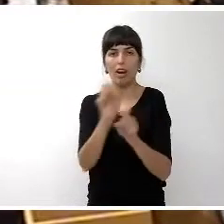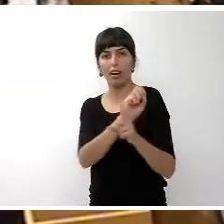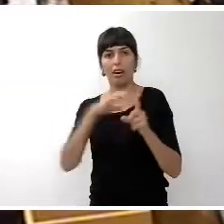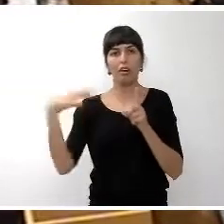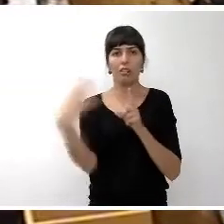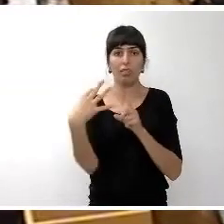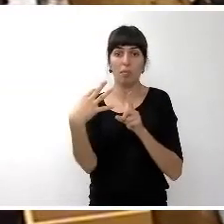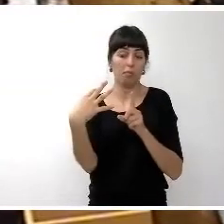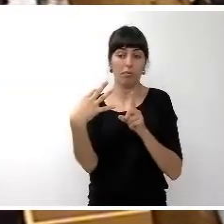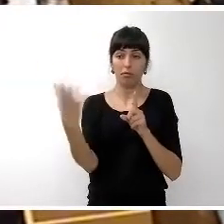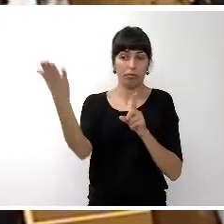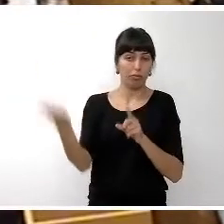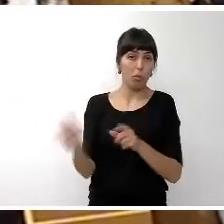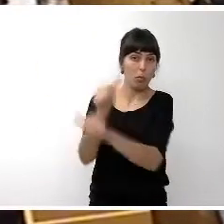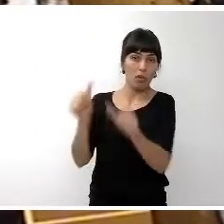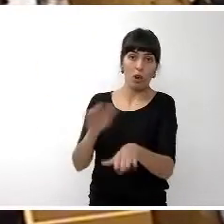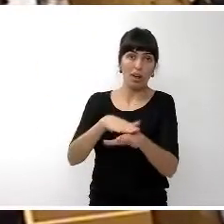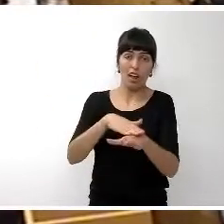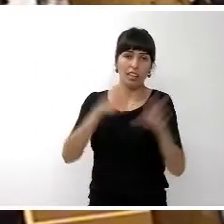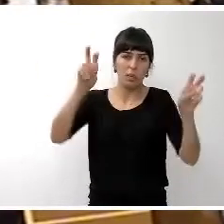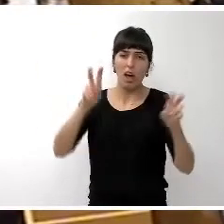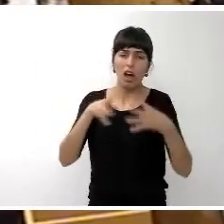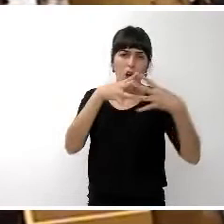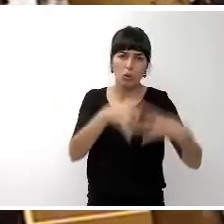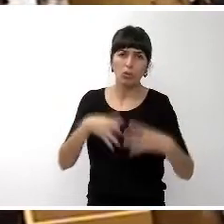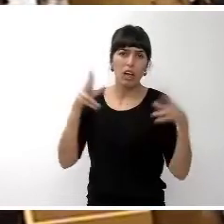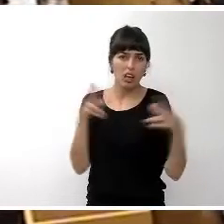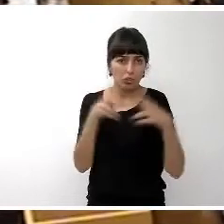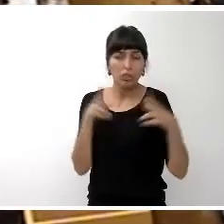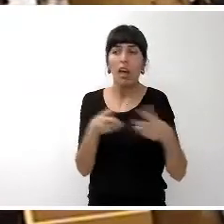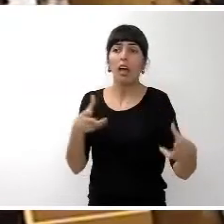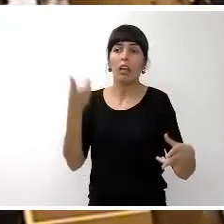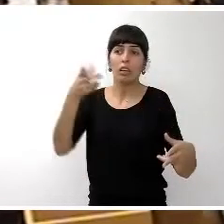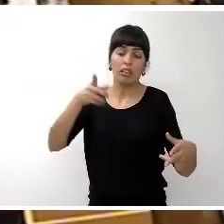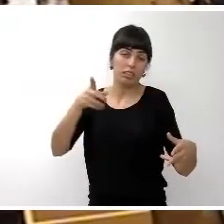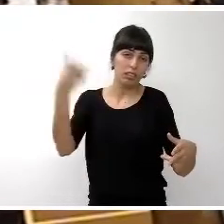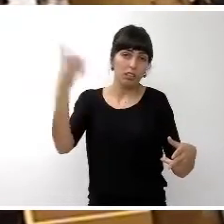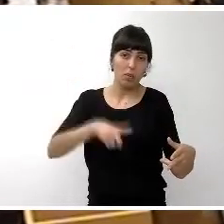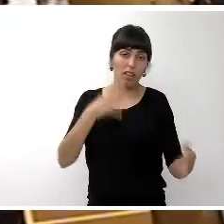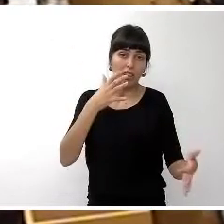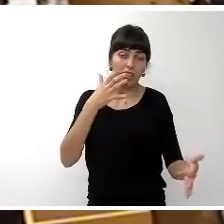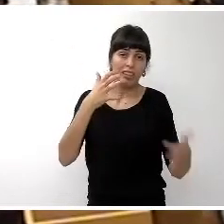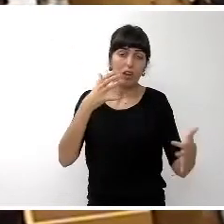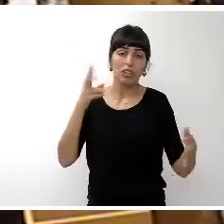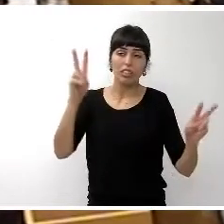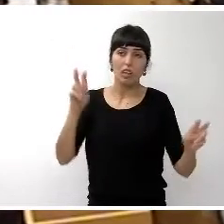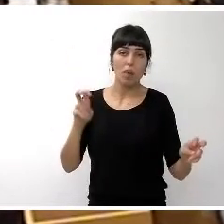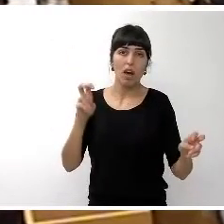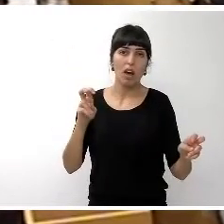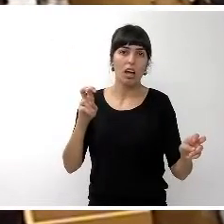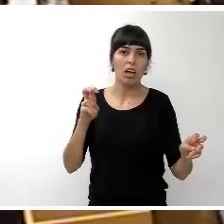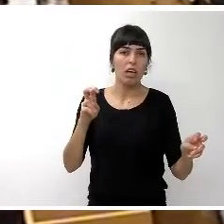la… para toda la lucha social, para destacar también todo el componente